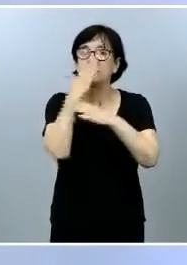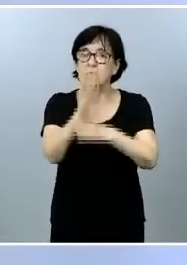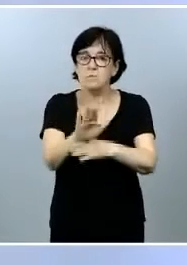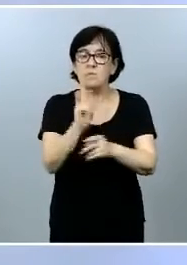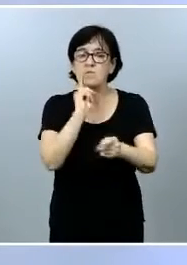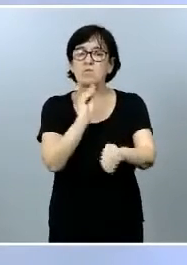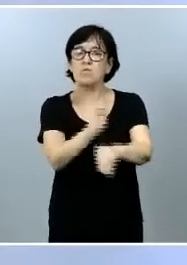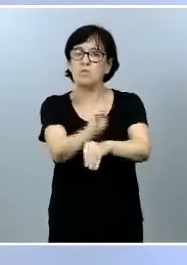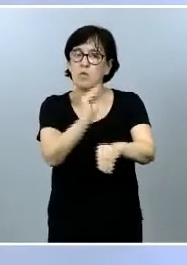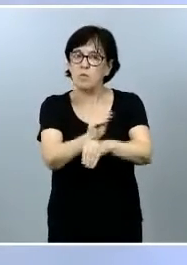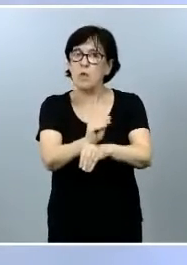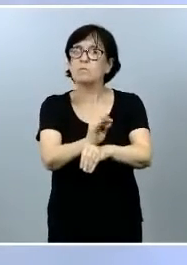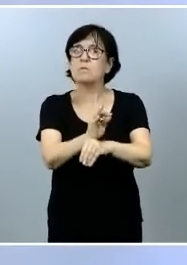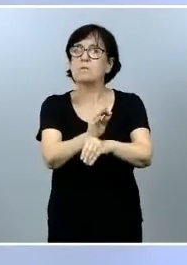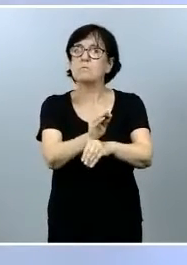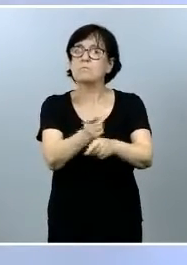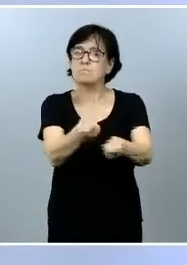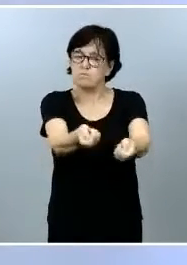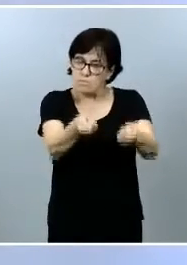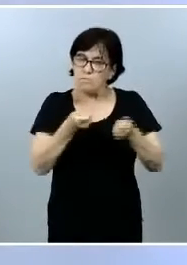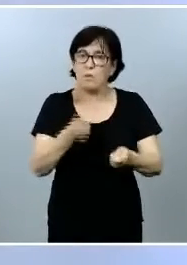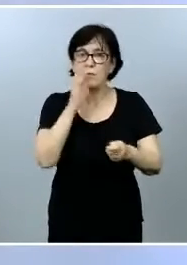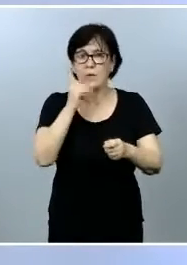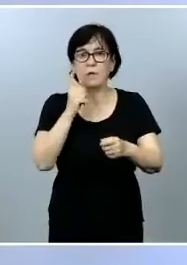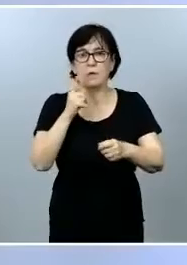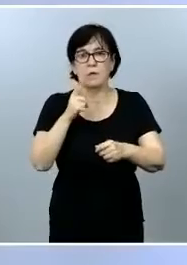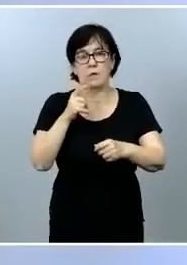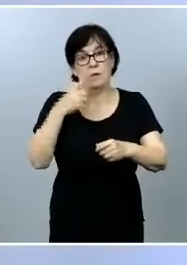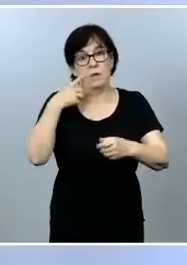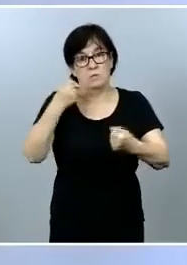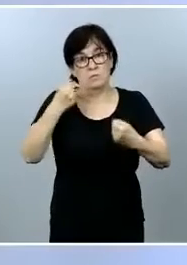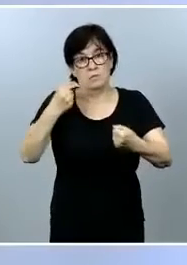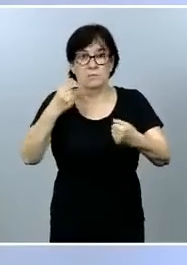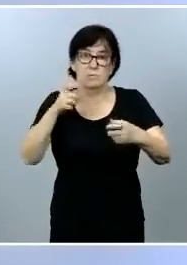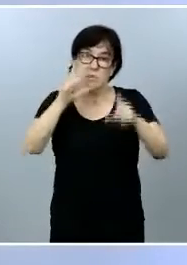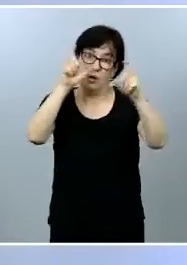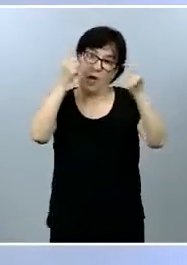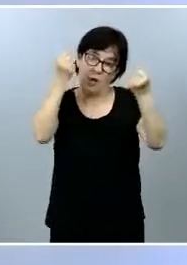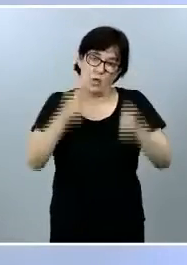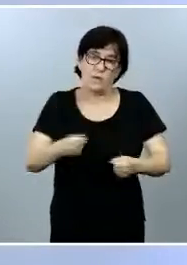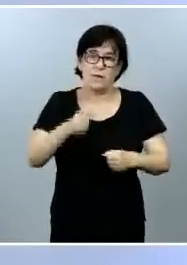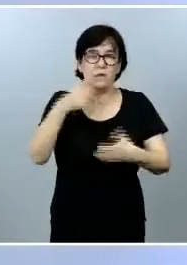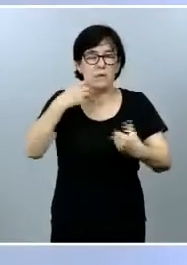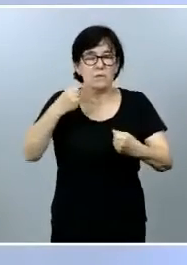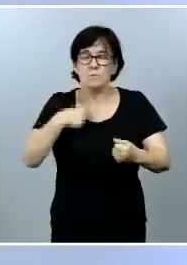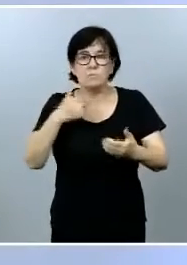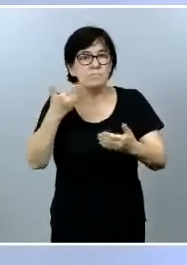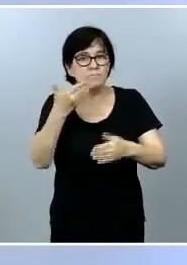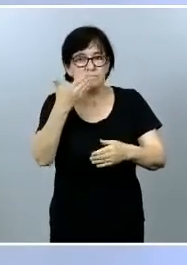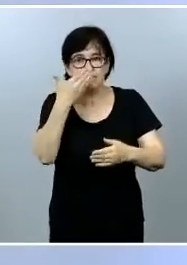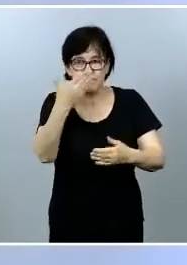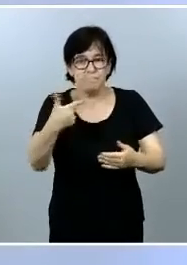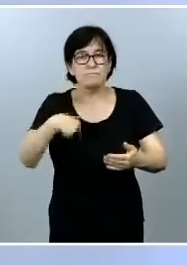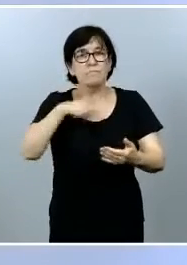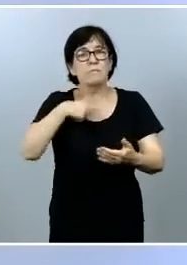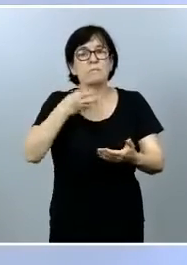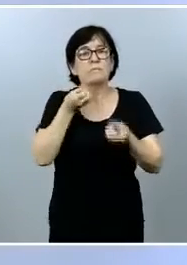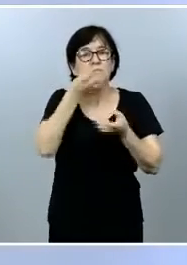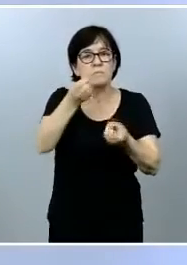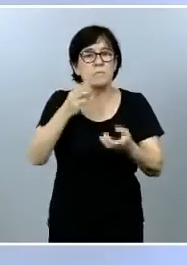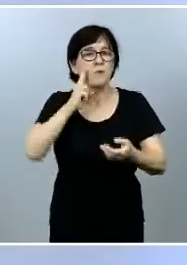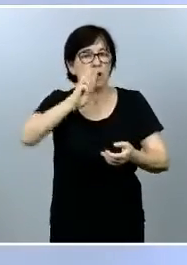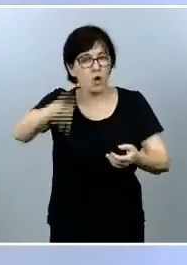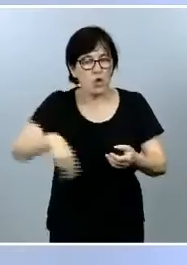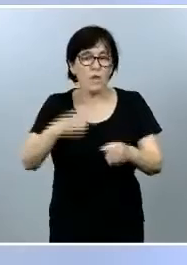contundente por parte de las autoridades sanitarias y quiero expresar desde aquí una vez más mi satisfacción y mi reconocimiento de esta labor que están haciendo